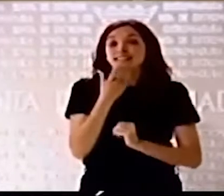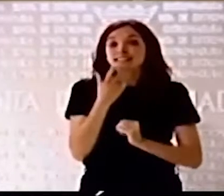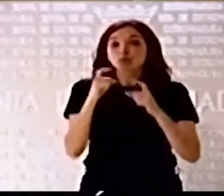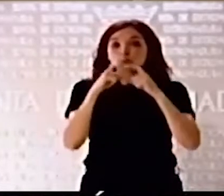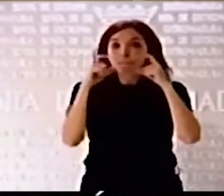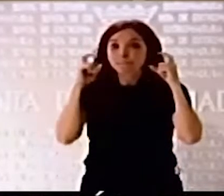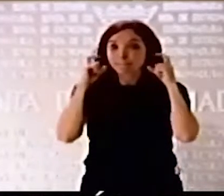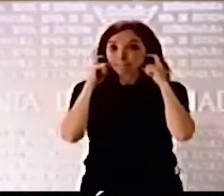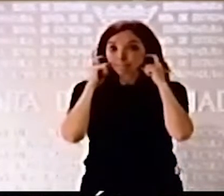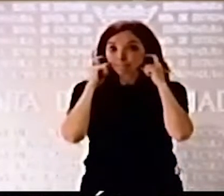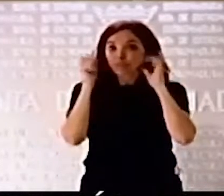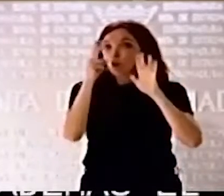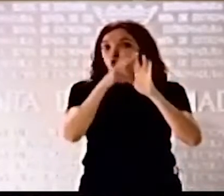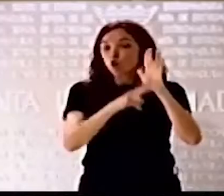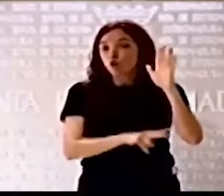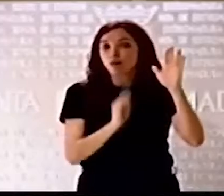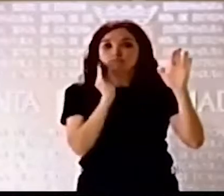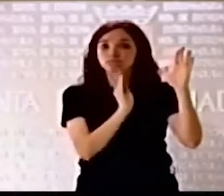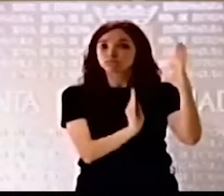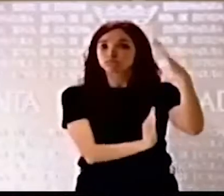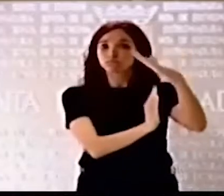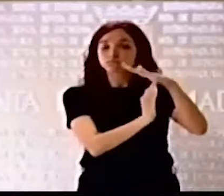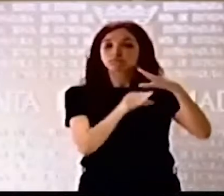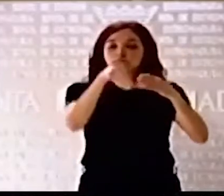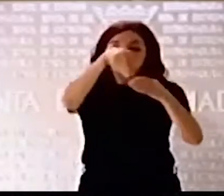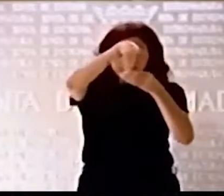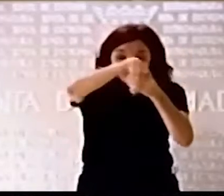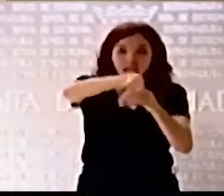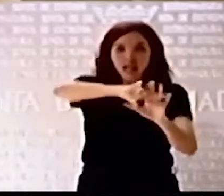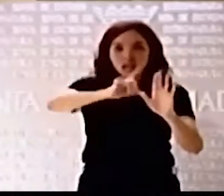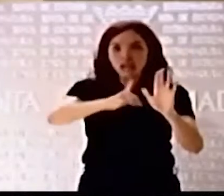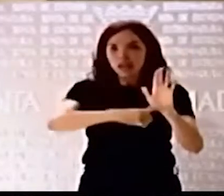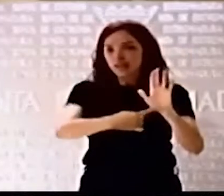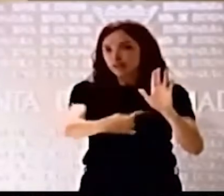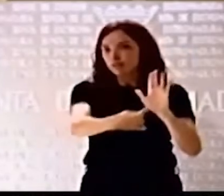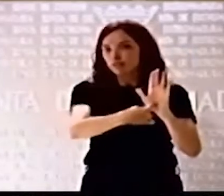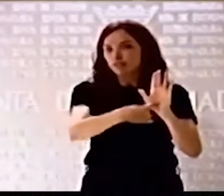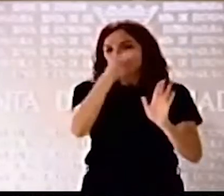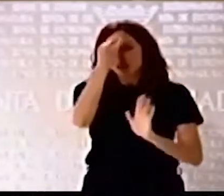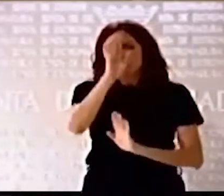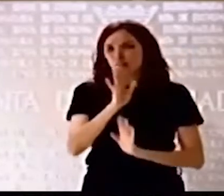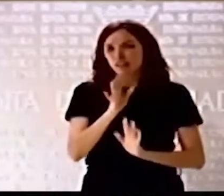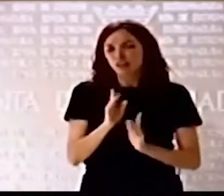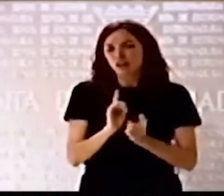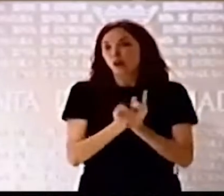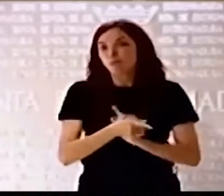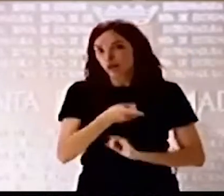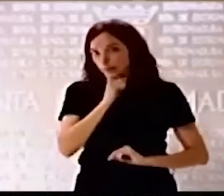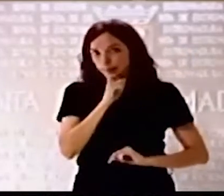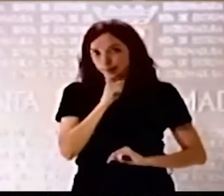está congelado normativamente por una ley, que es la ley 2.021, me parece muy complicado. Creo que